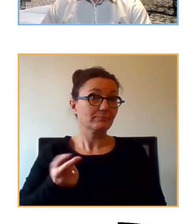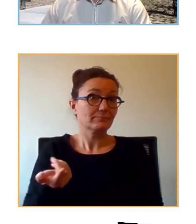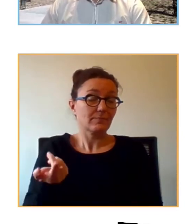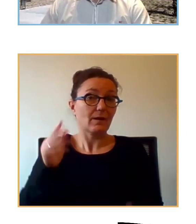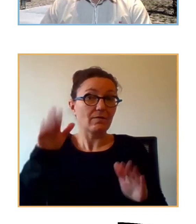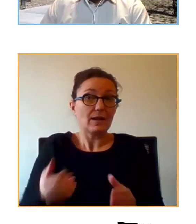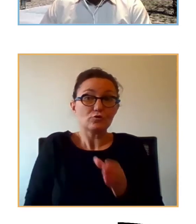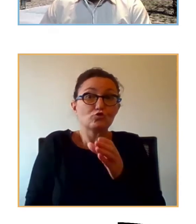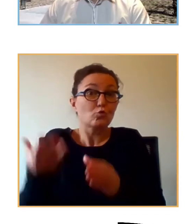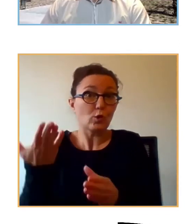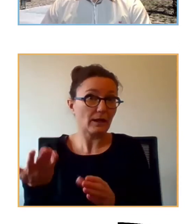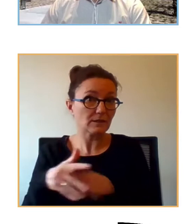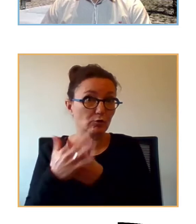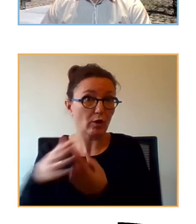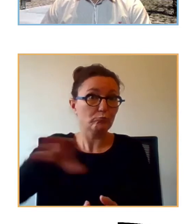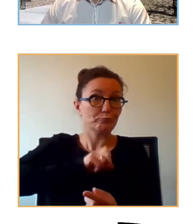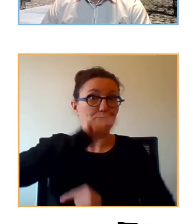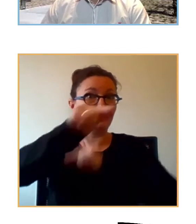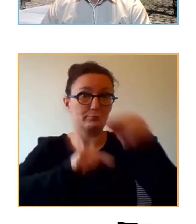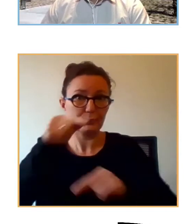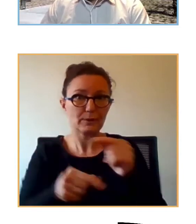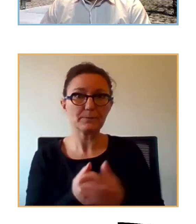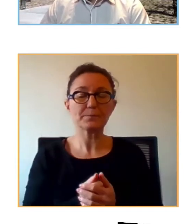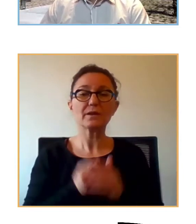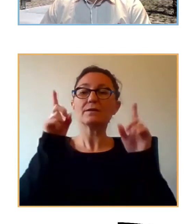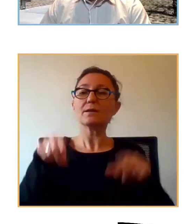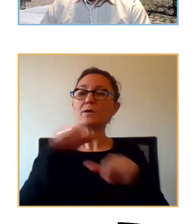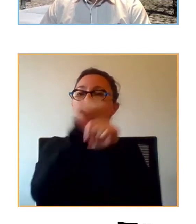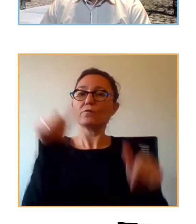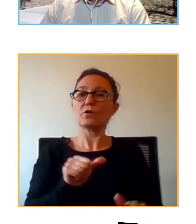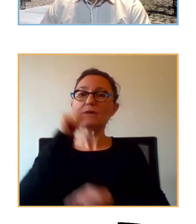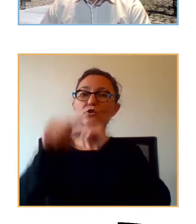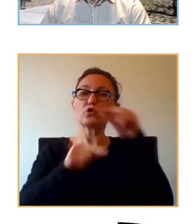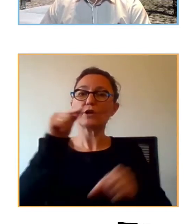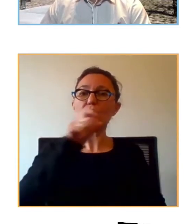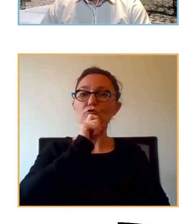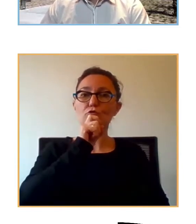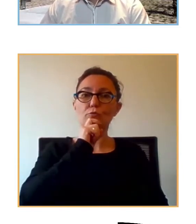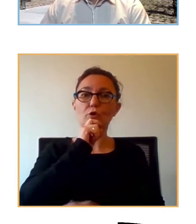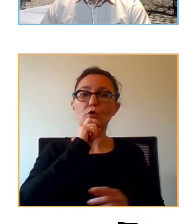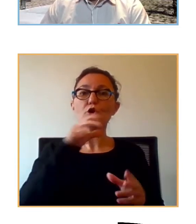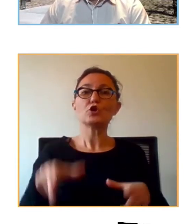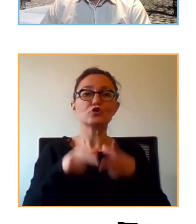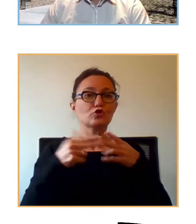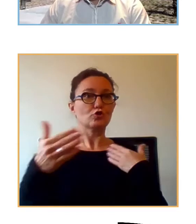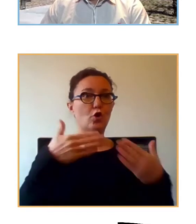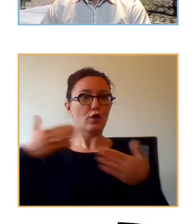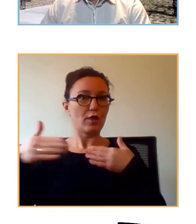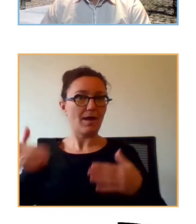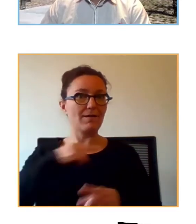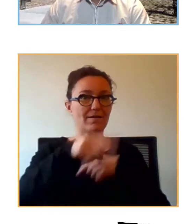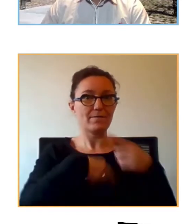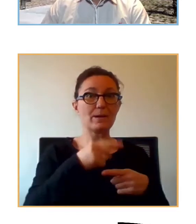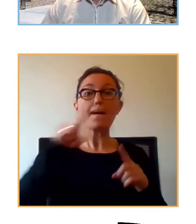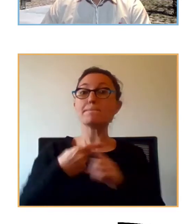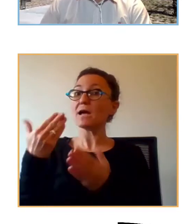además las vías de contagio fundamentalmente son la familia y la social ahí el colegio la educación está aprobando el